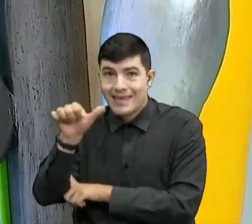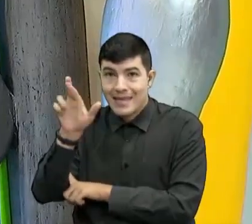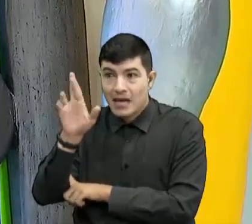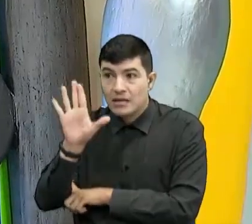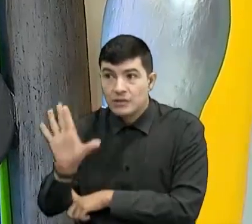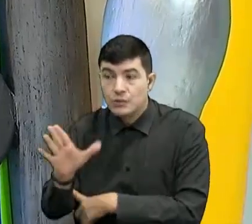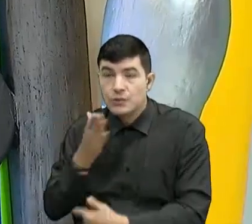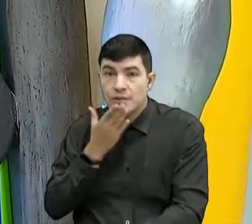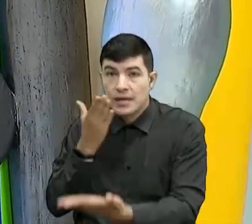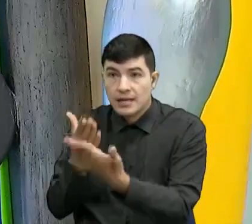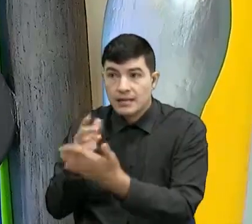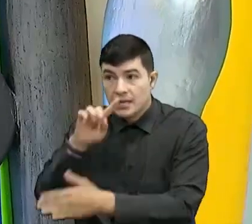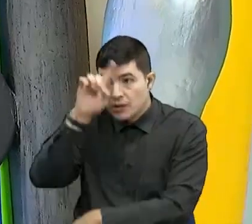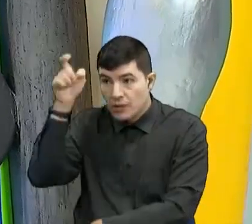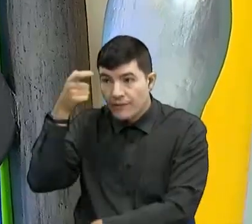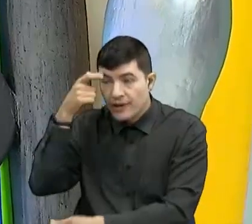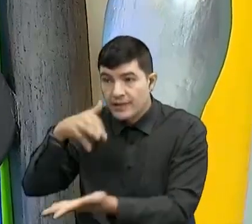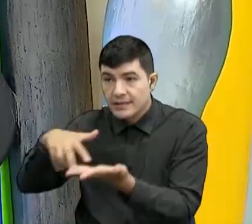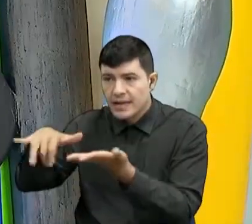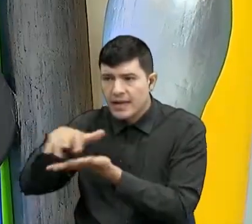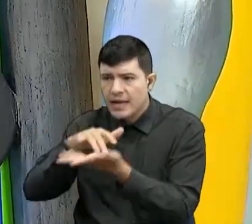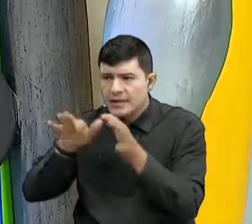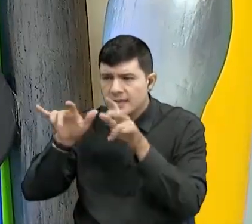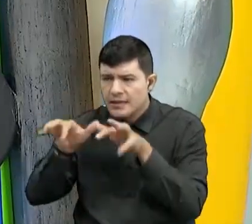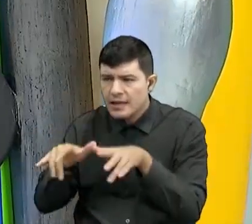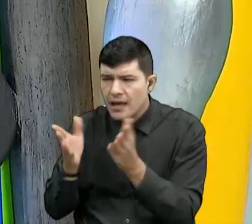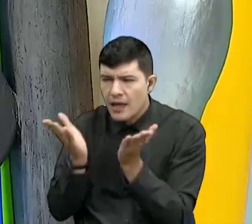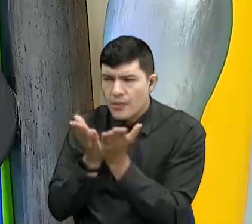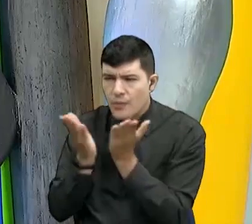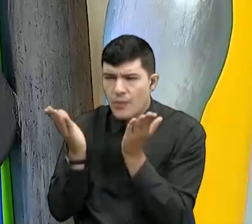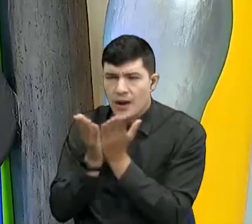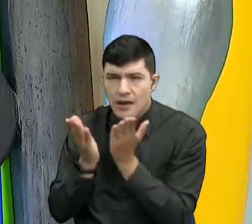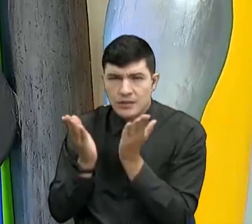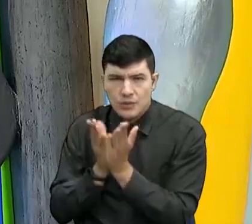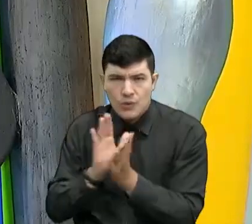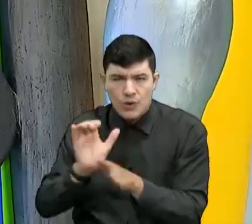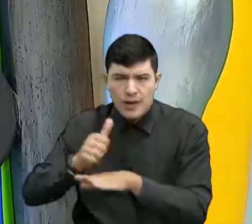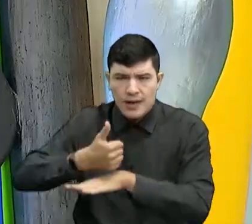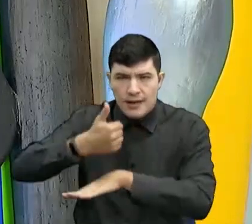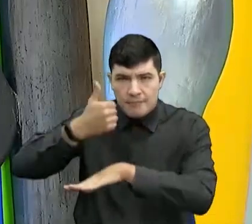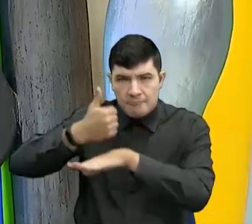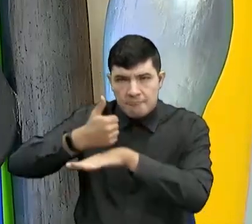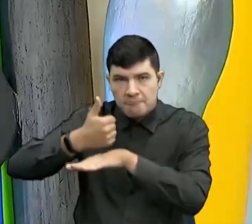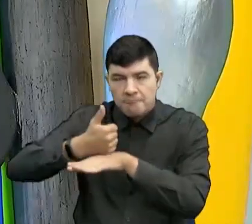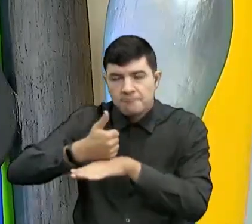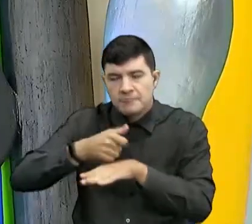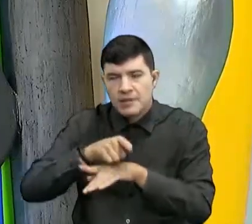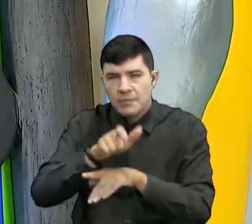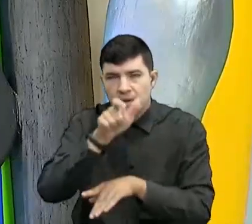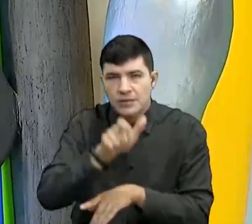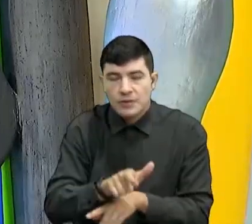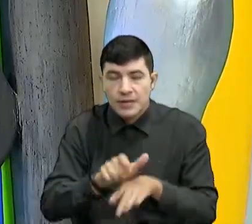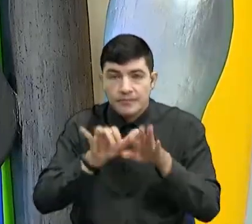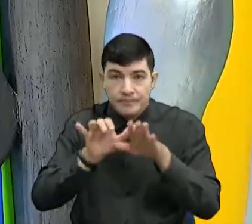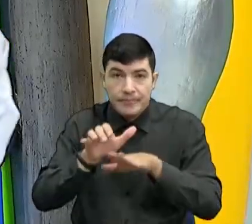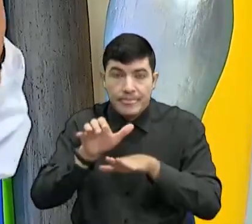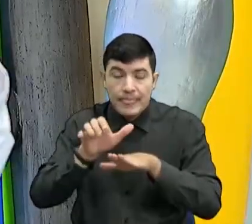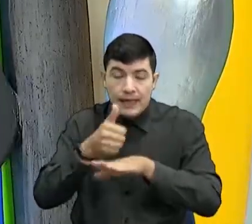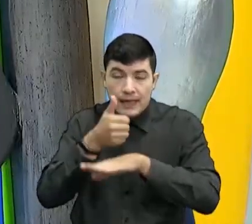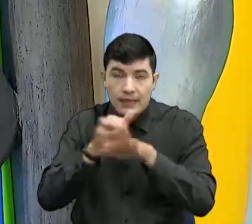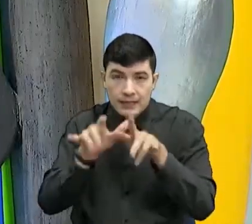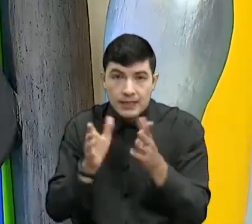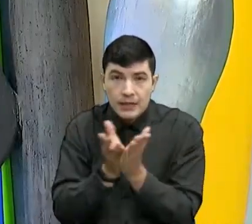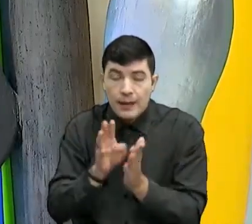la gobernación de Santander, a la Secretaría de Educación, direccionada por la Dra. María Eugenia Tiana, y por supuesto,